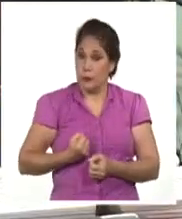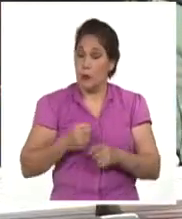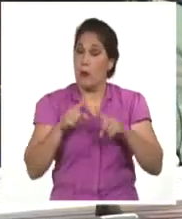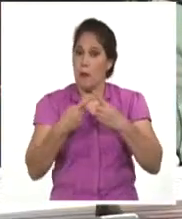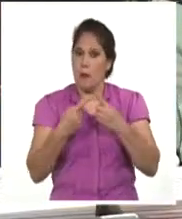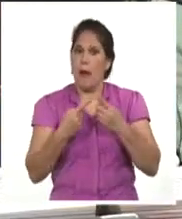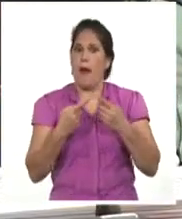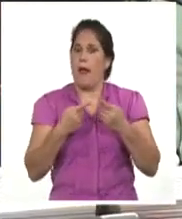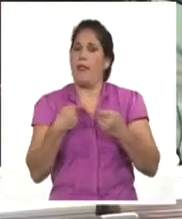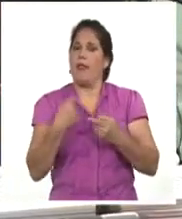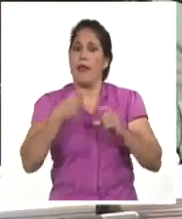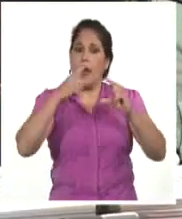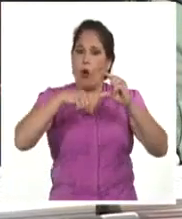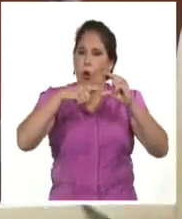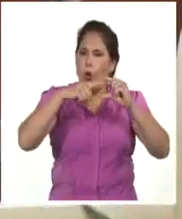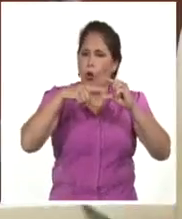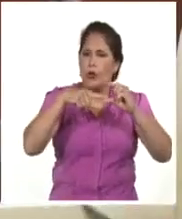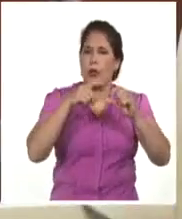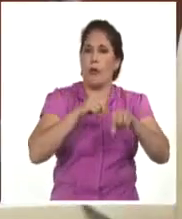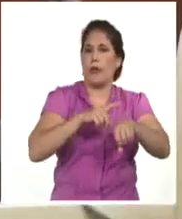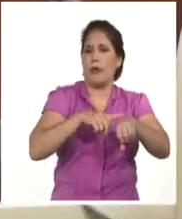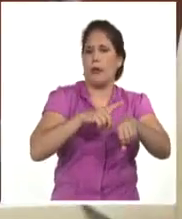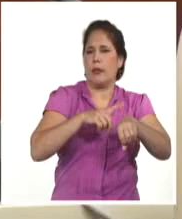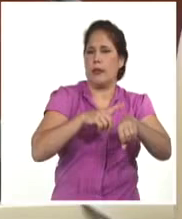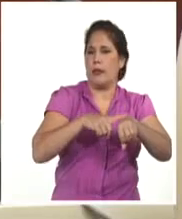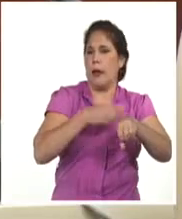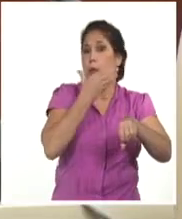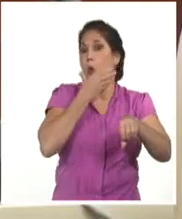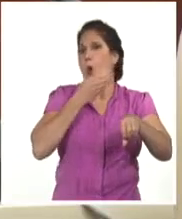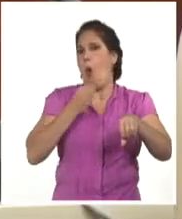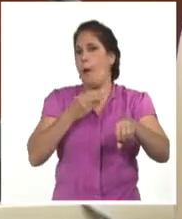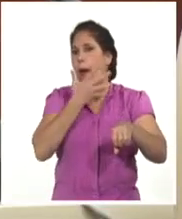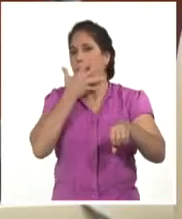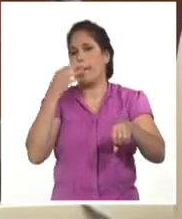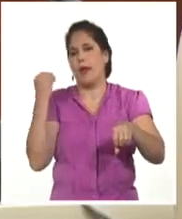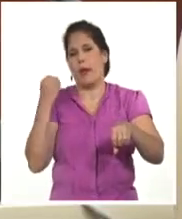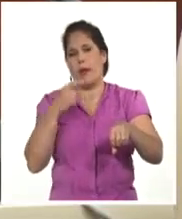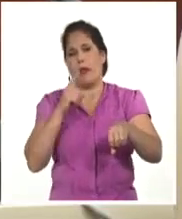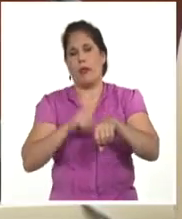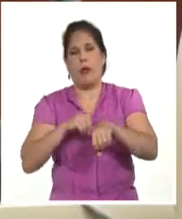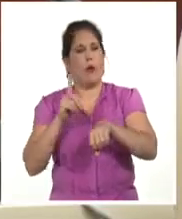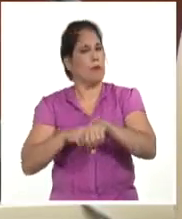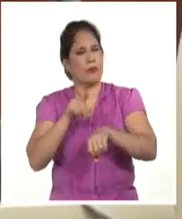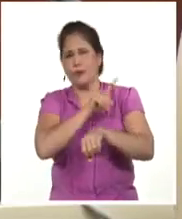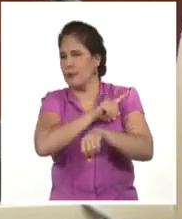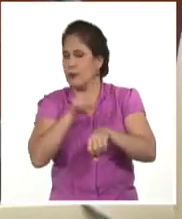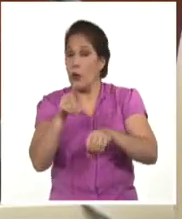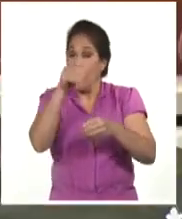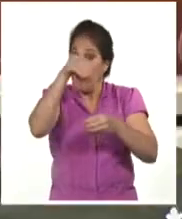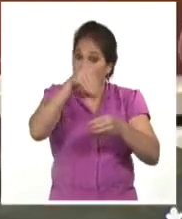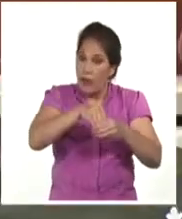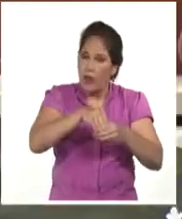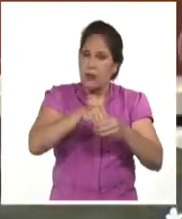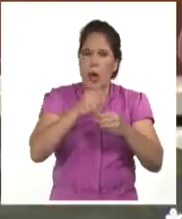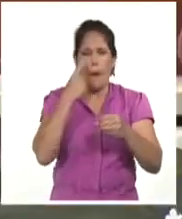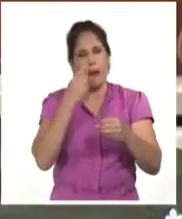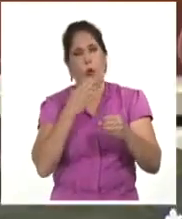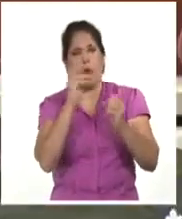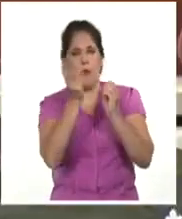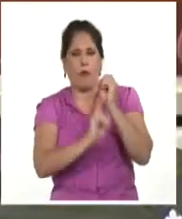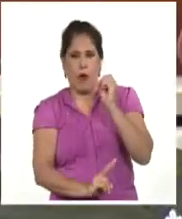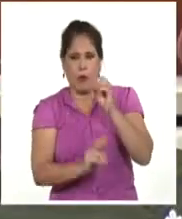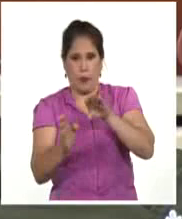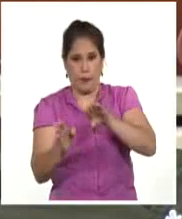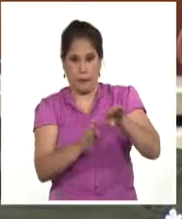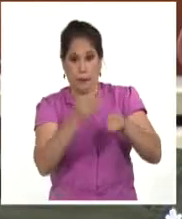llenar de contenidos ese tiempo de los adolescentes en función de la formación de valores. A Cuba hay que